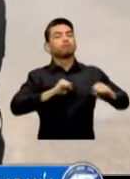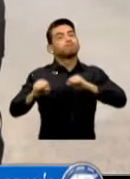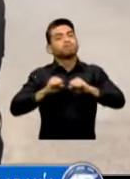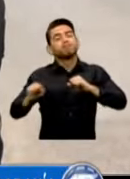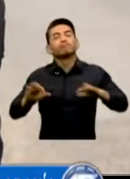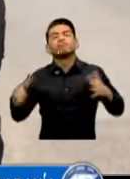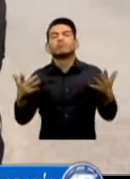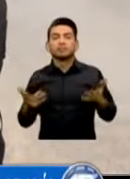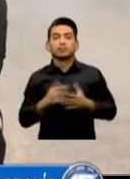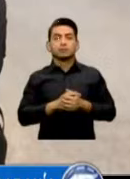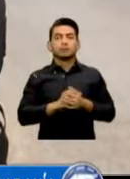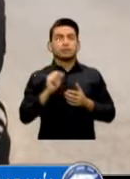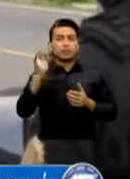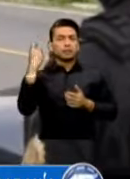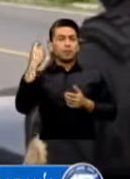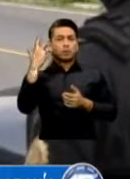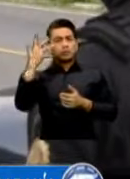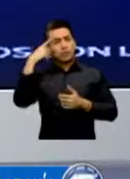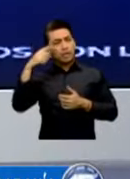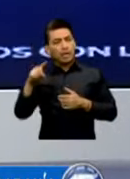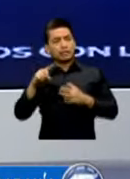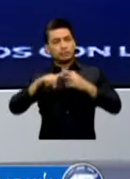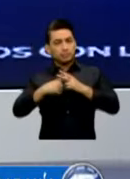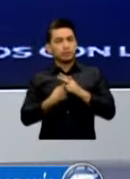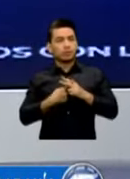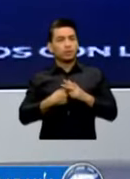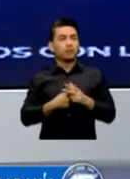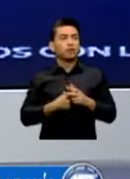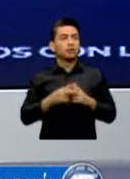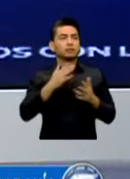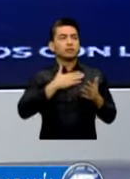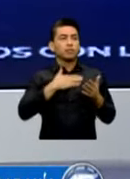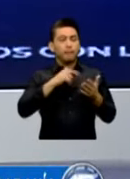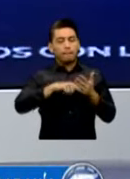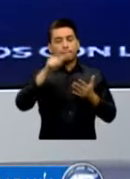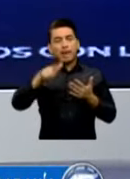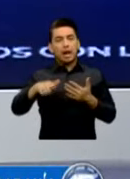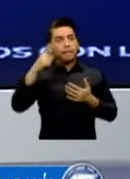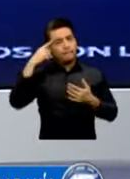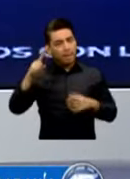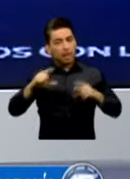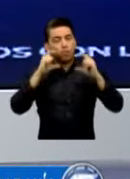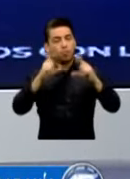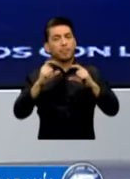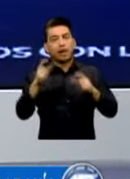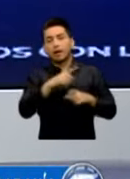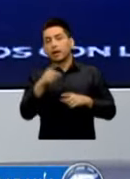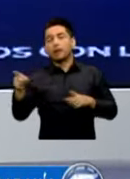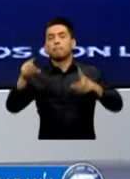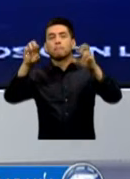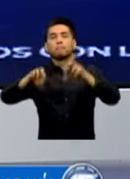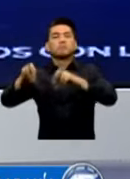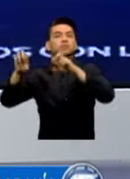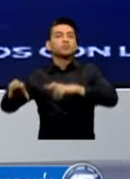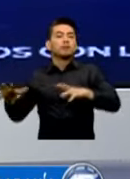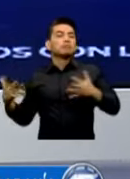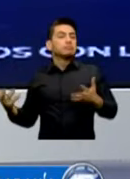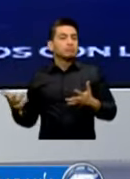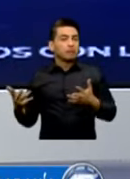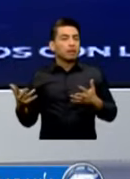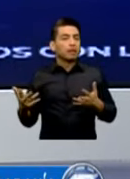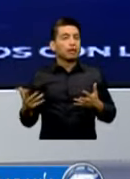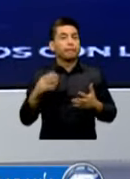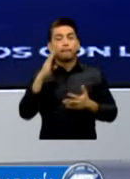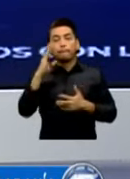Cinco días De estar vigente Es el plan Para proteger A las personas Que por El bono 14